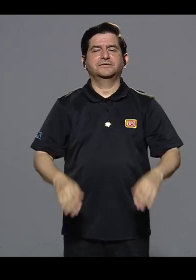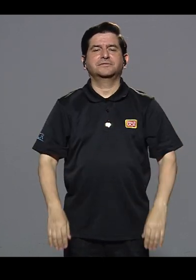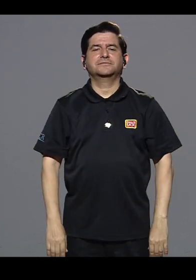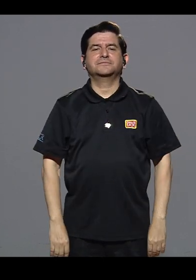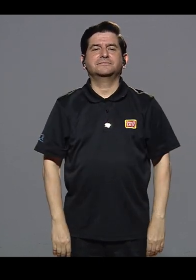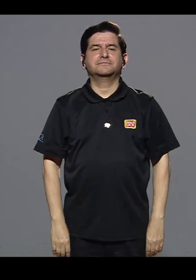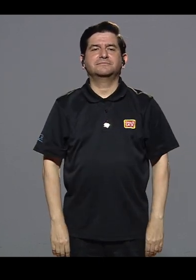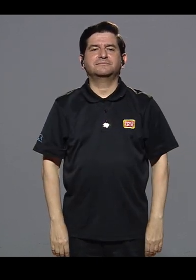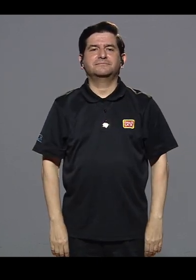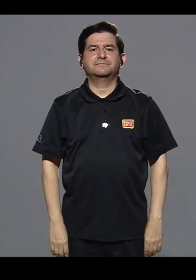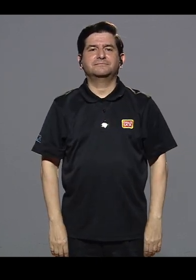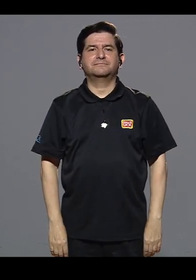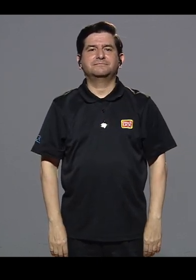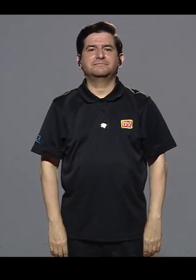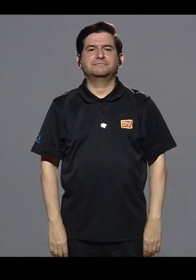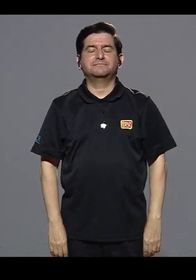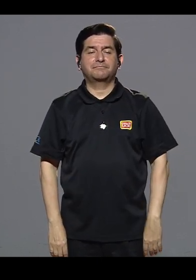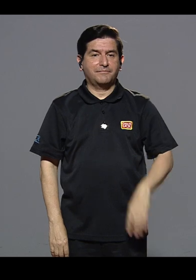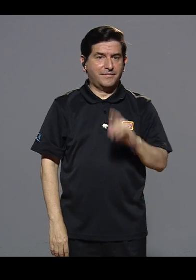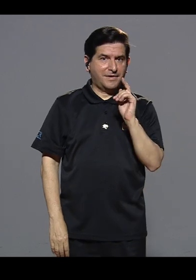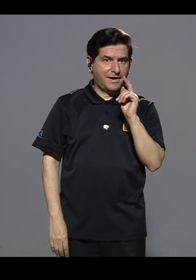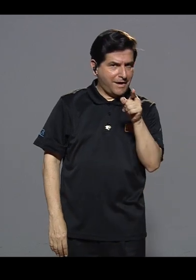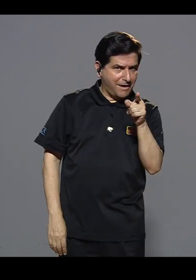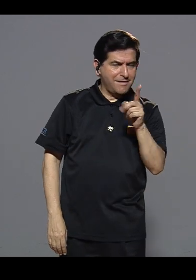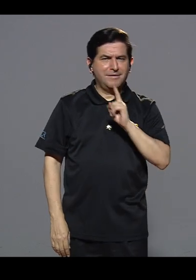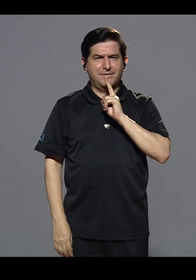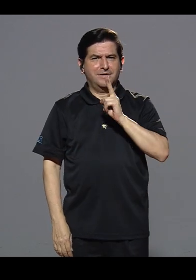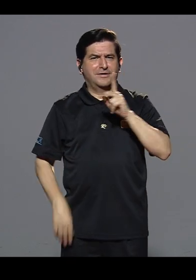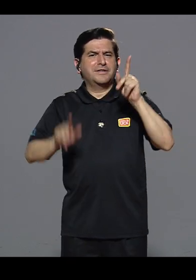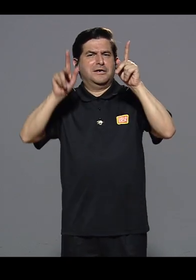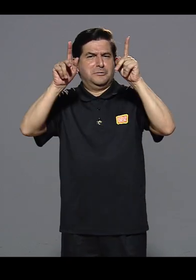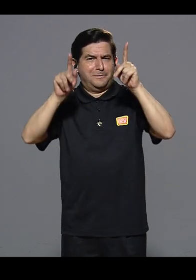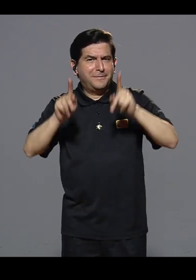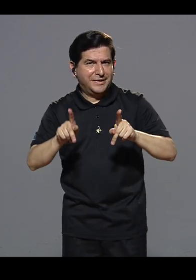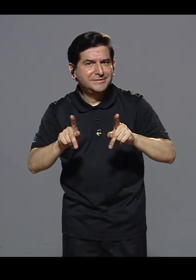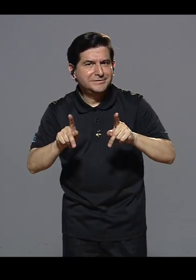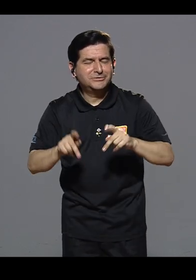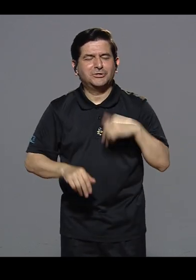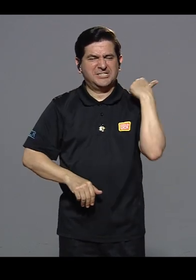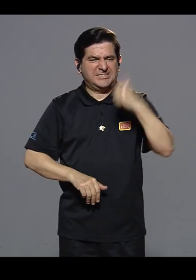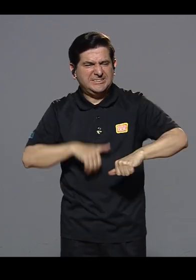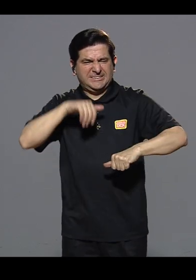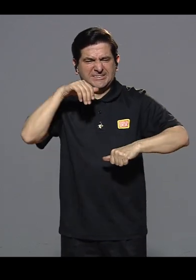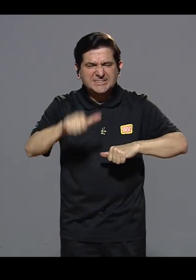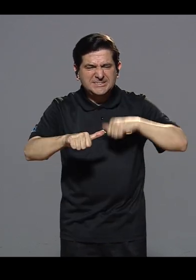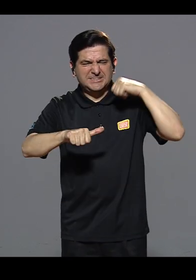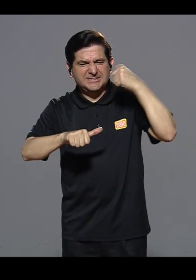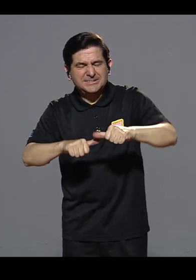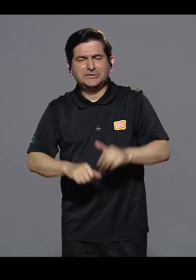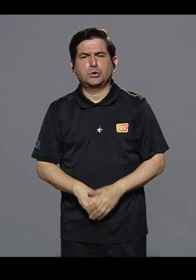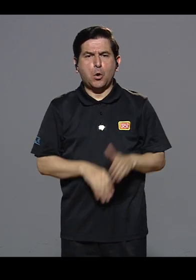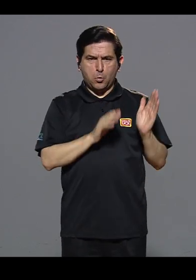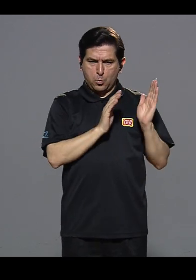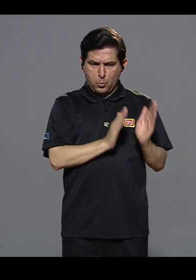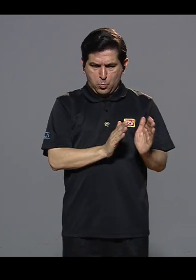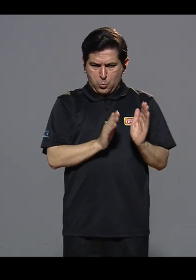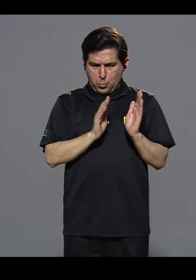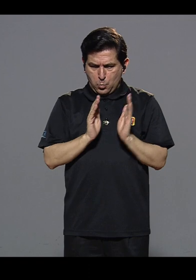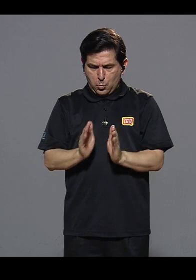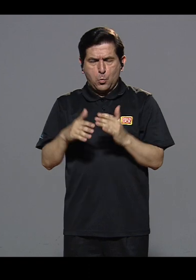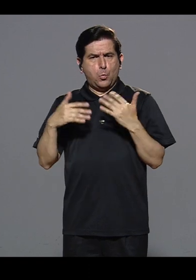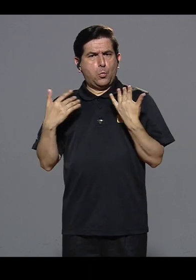-administrativo y de los mismos estudiantes. William es realmente una persona luchadora,